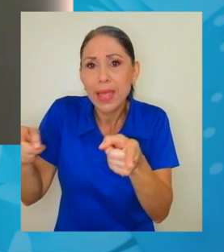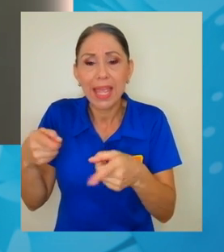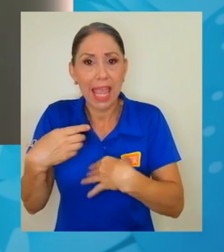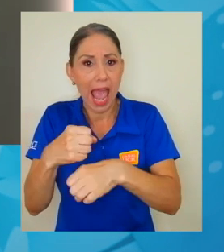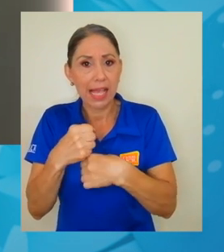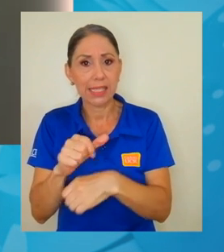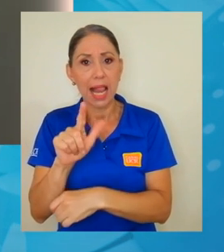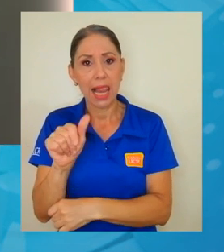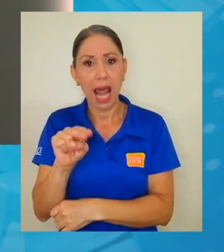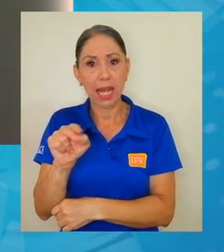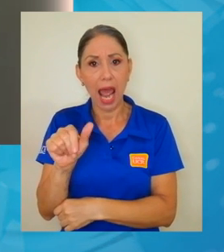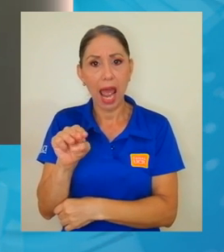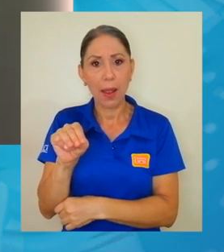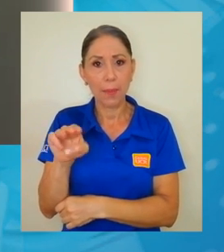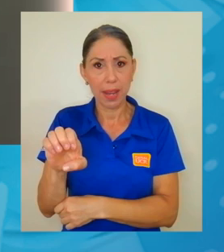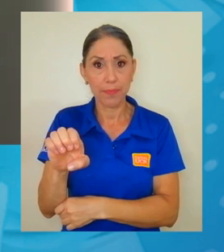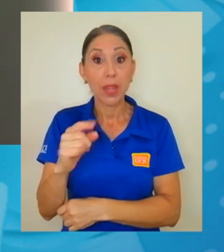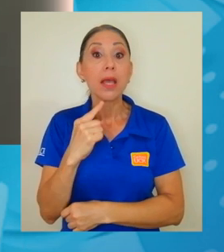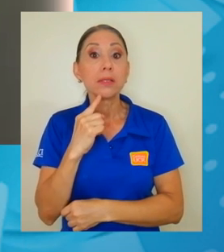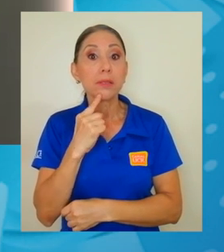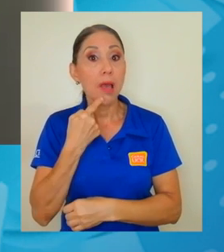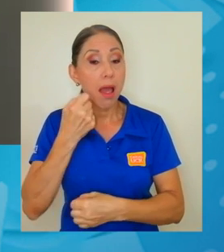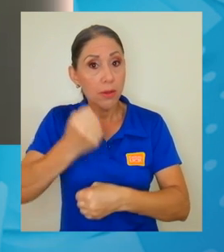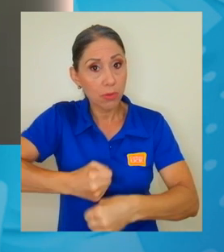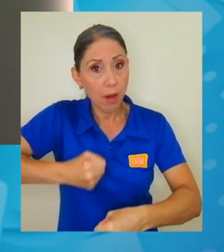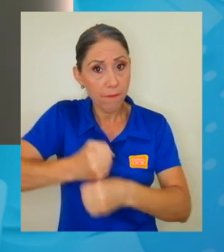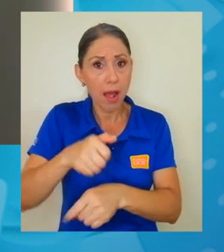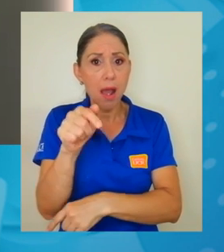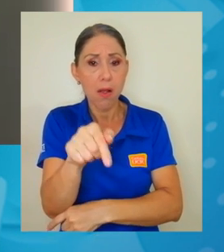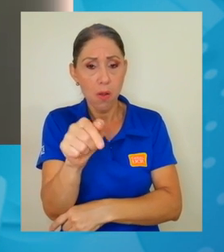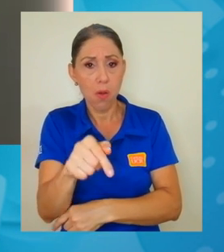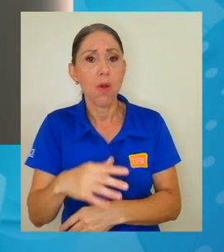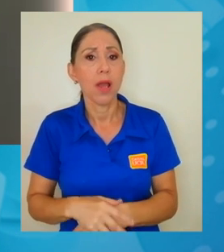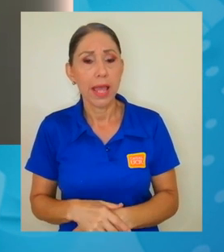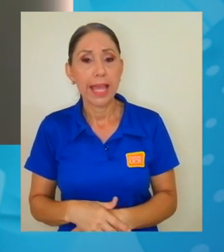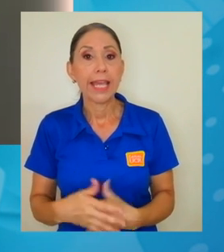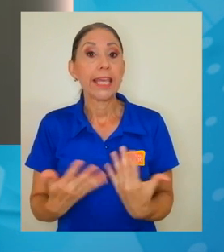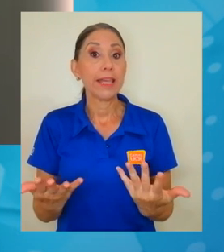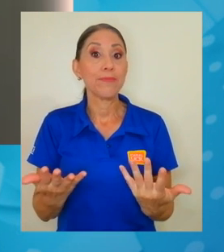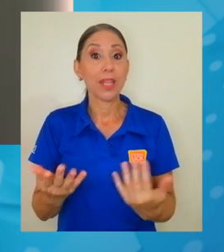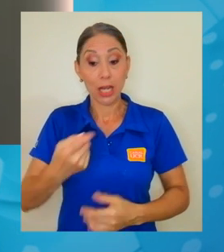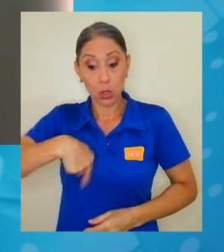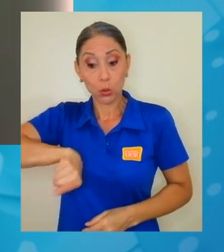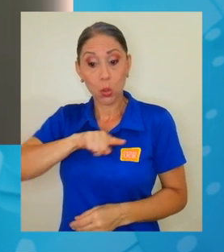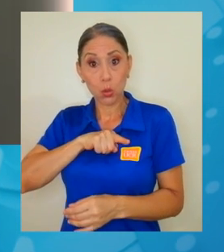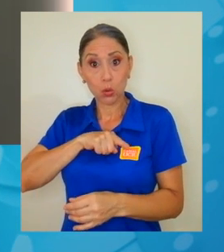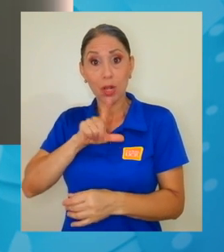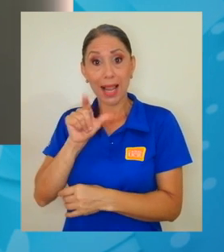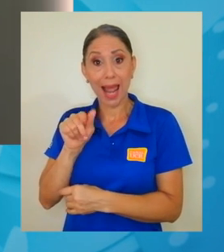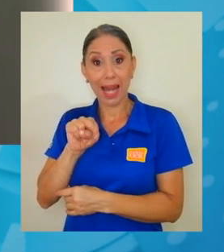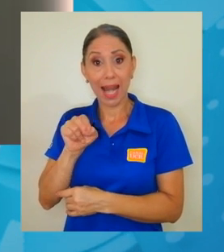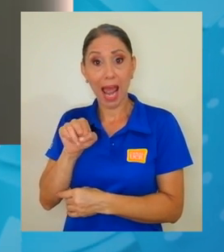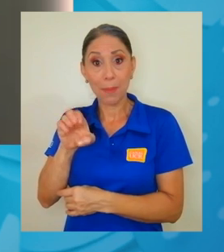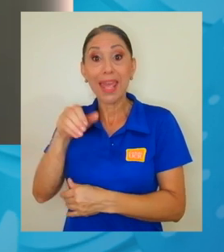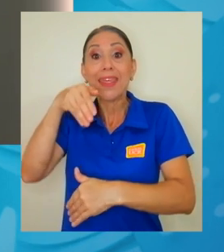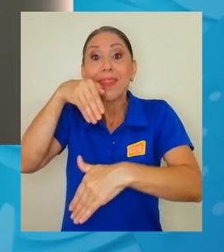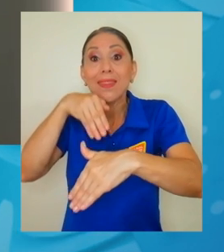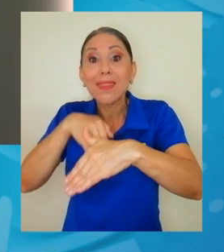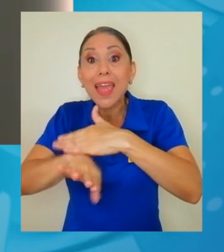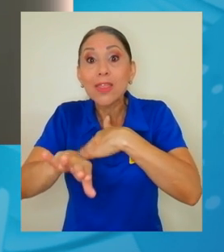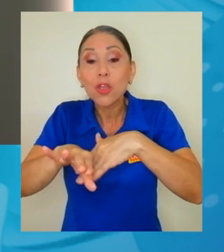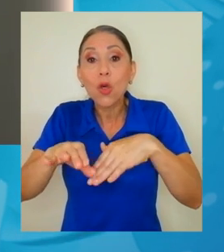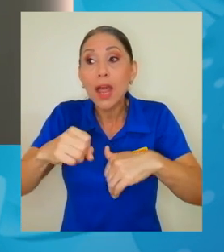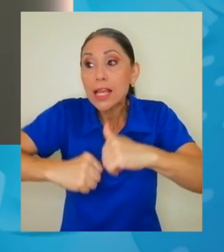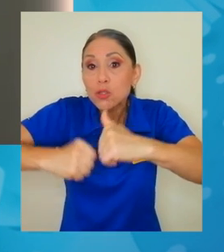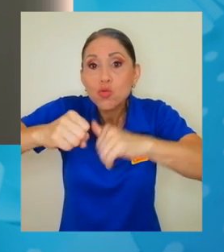Es un trabajo muy serio que se hace y estar dentro de la estructura de la universidad, pues nos da